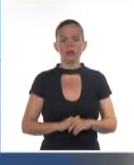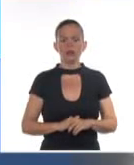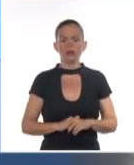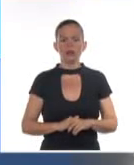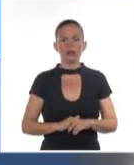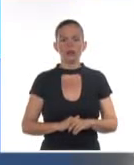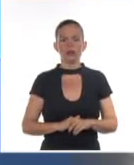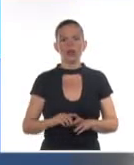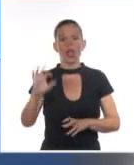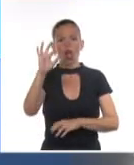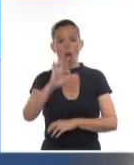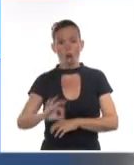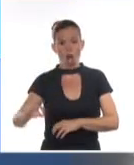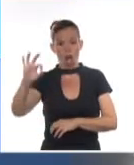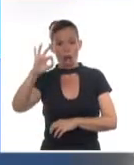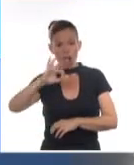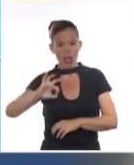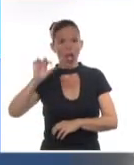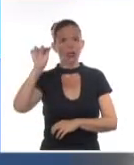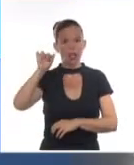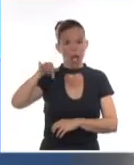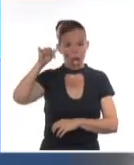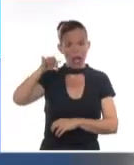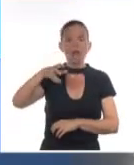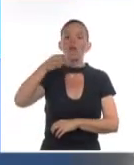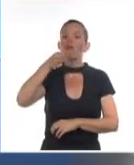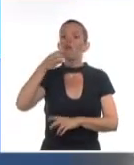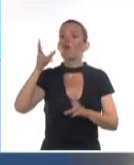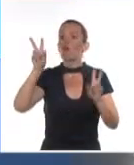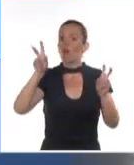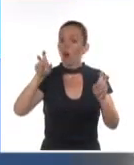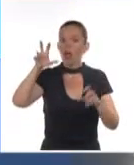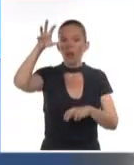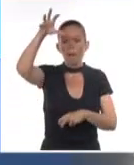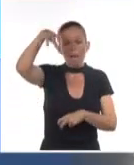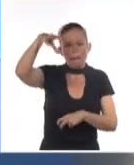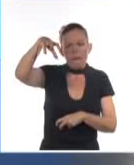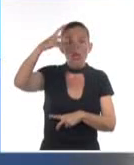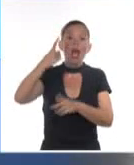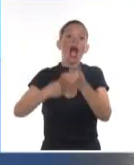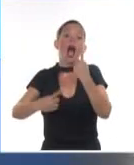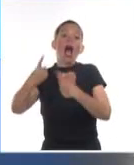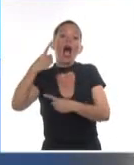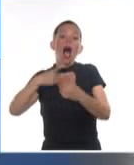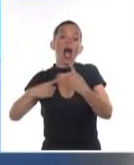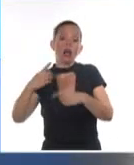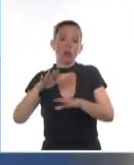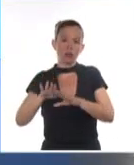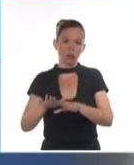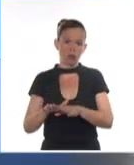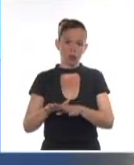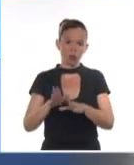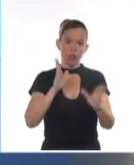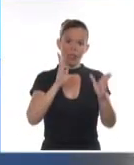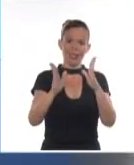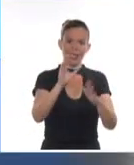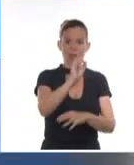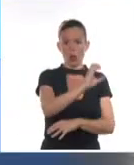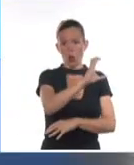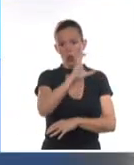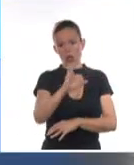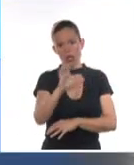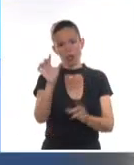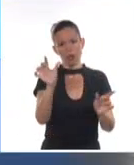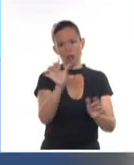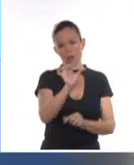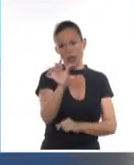región oriental, donde son posibles algún chubasco ocasional, escasos, en el resto del país. En la noche, una situación muy similar en el tiempo, se